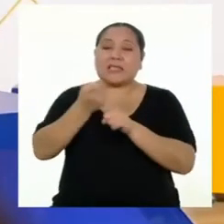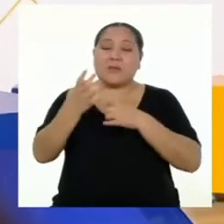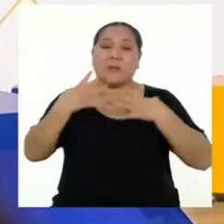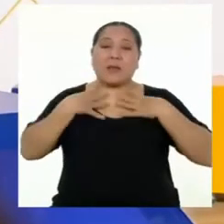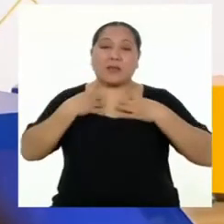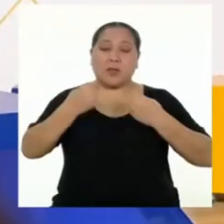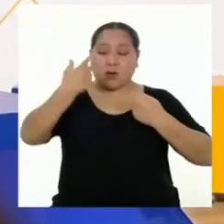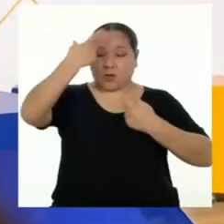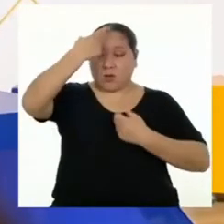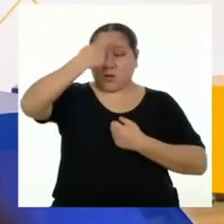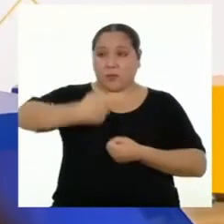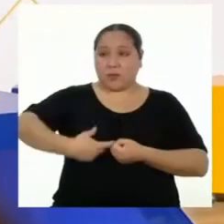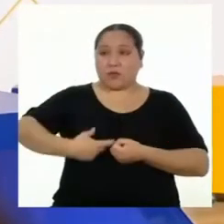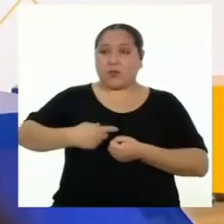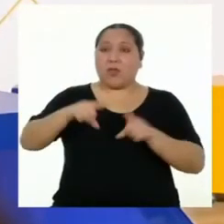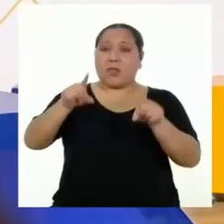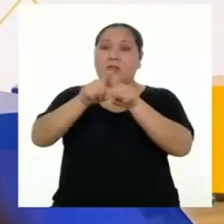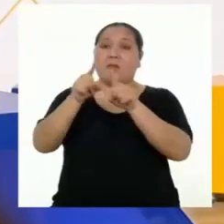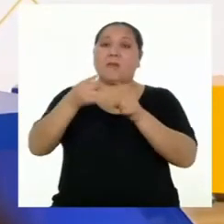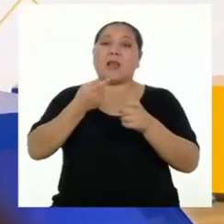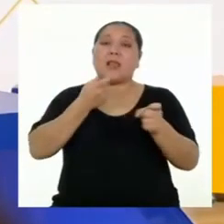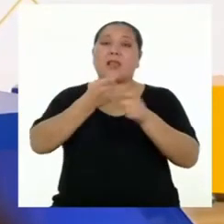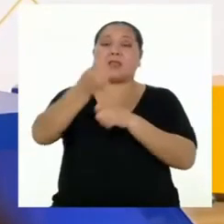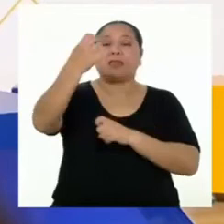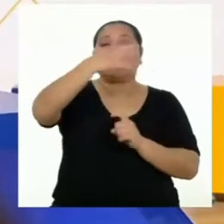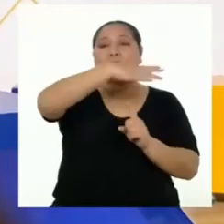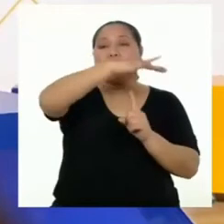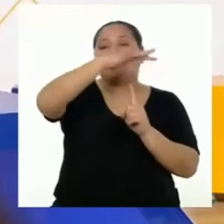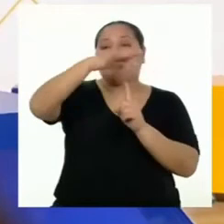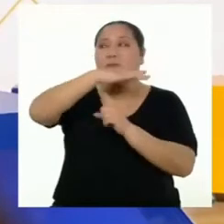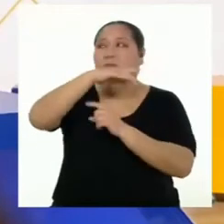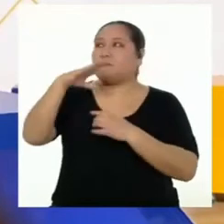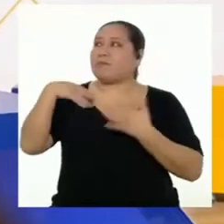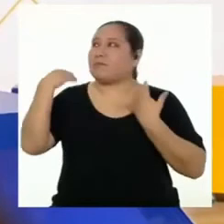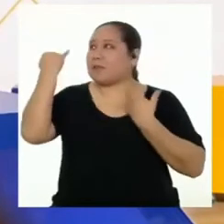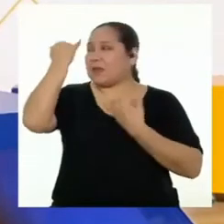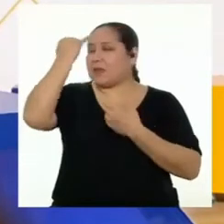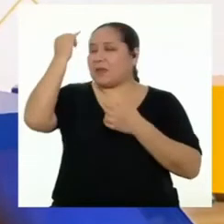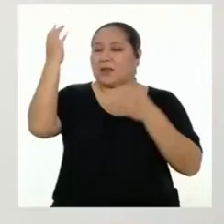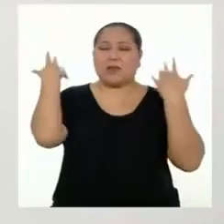ambiente en el que vivimos? Mi idea ya está completa.